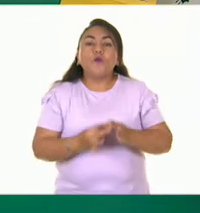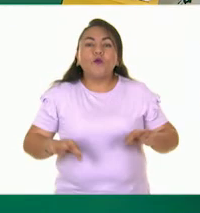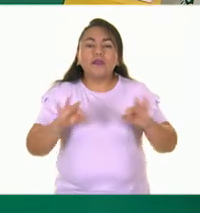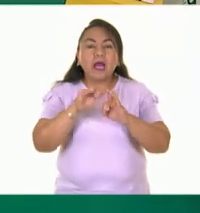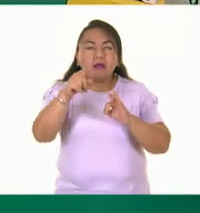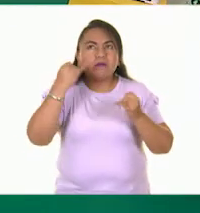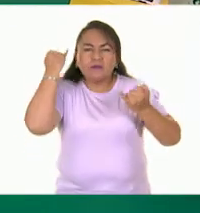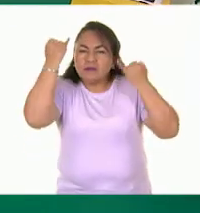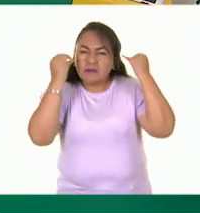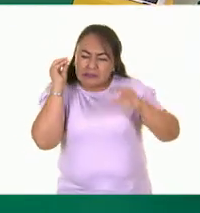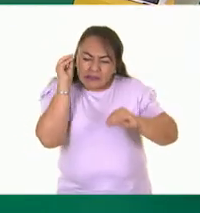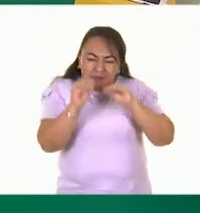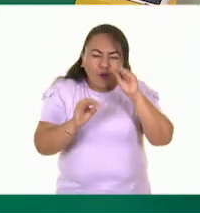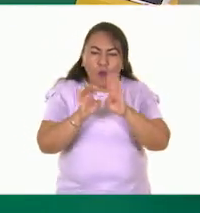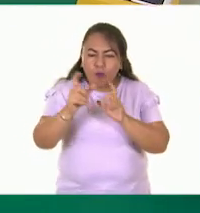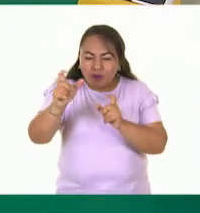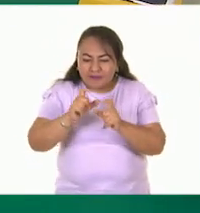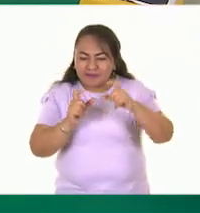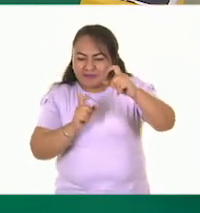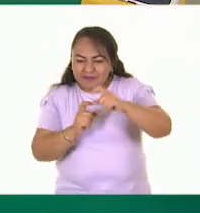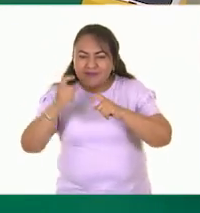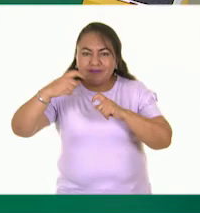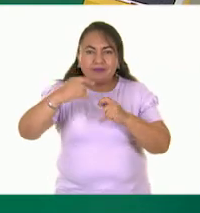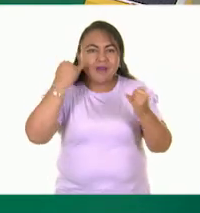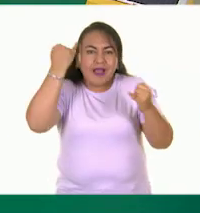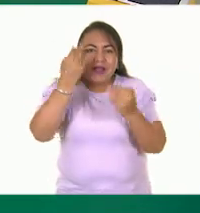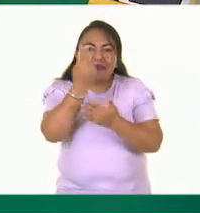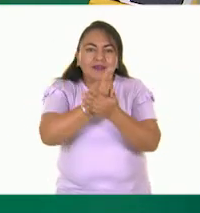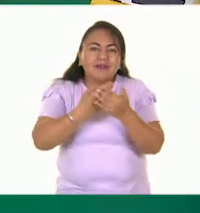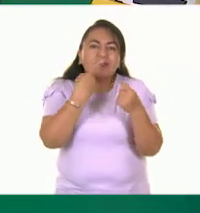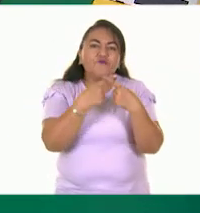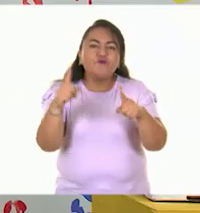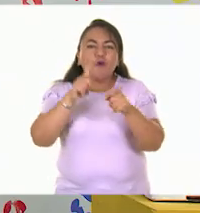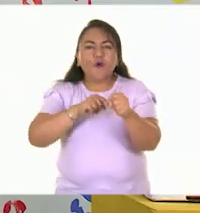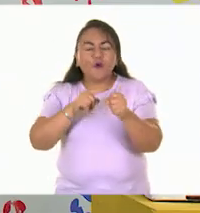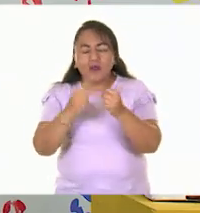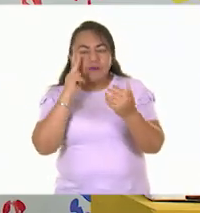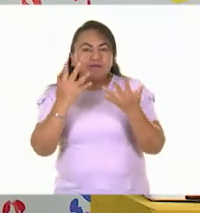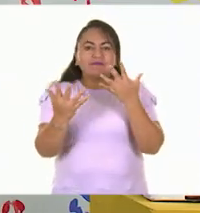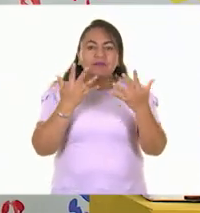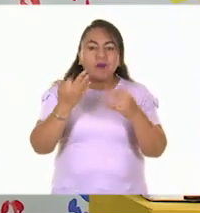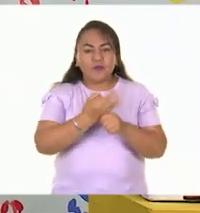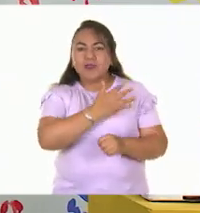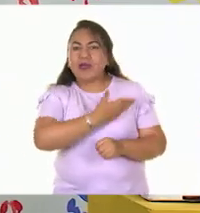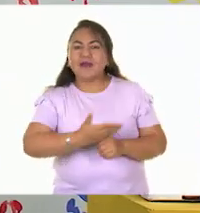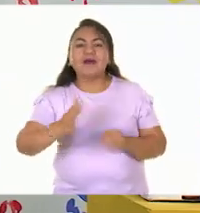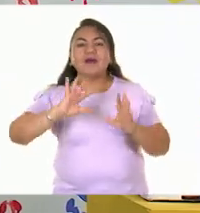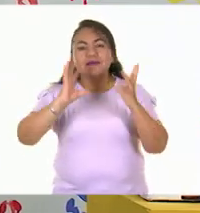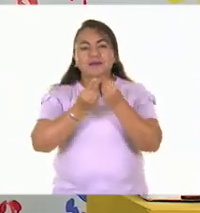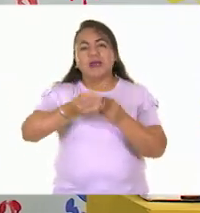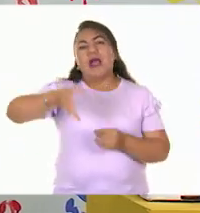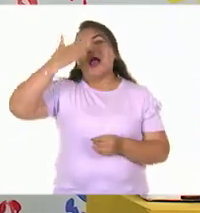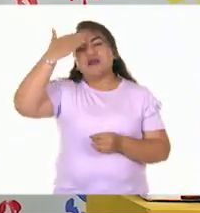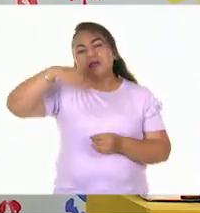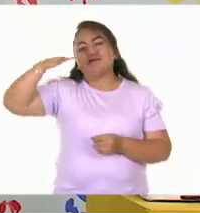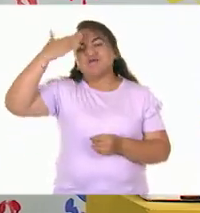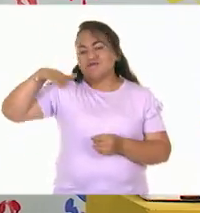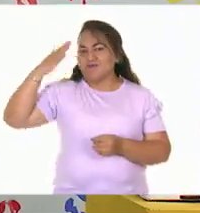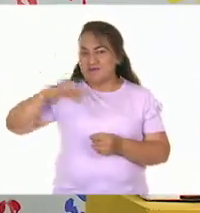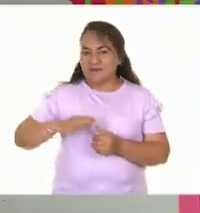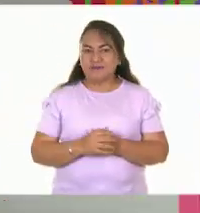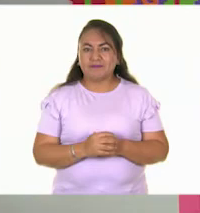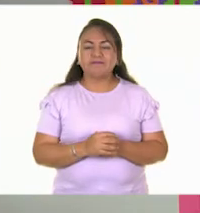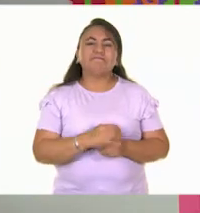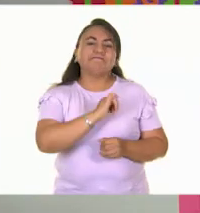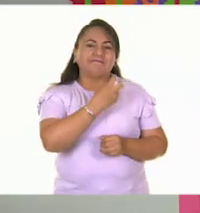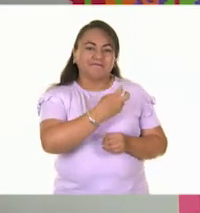esa creatividad y cómo vas a ir mezclando los colores y todos los conocimientos que has adquirido hasta el día de hoy. Así es, maestra. Y bueno,